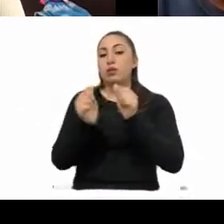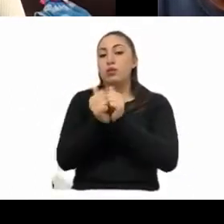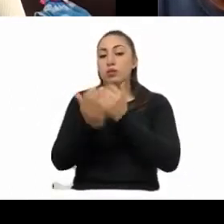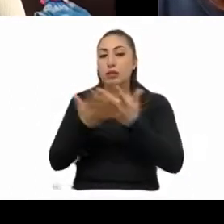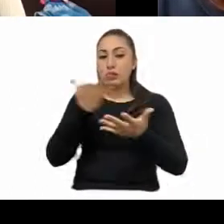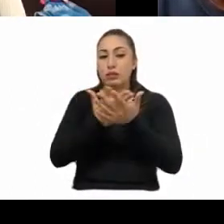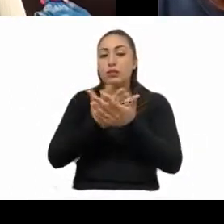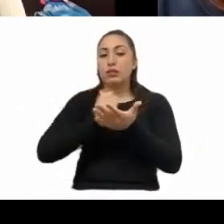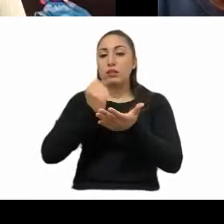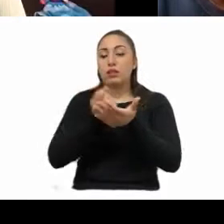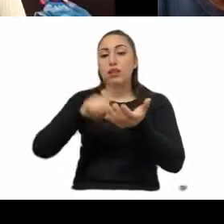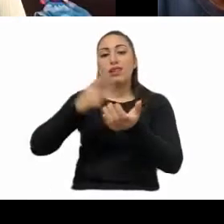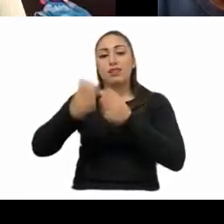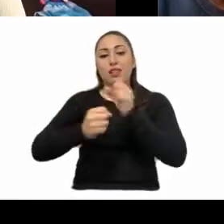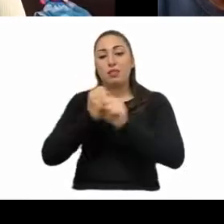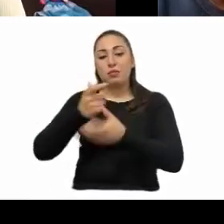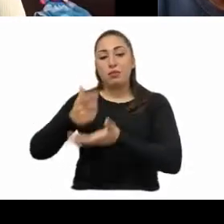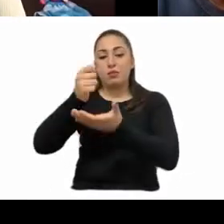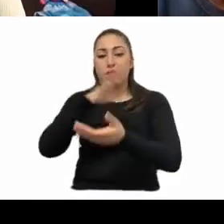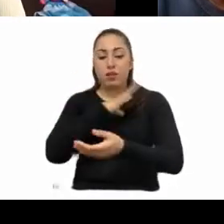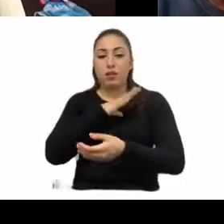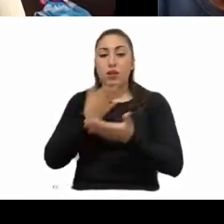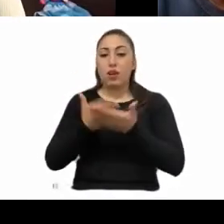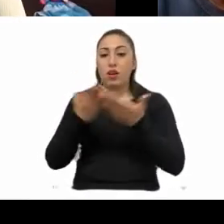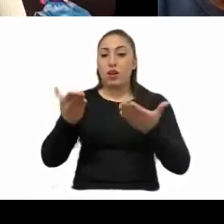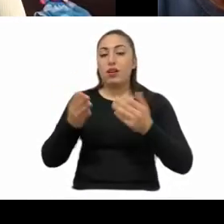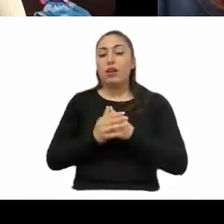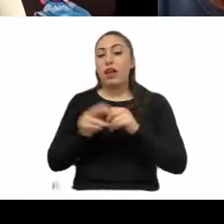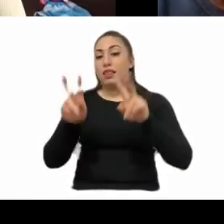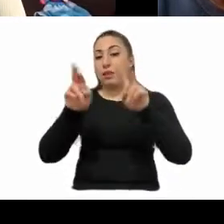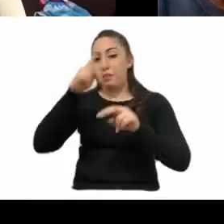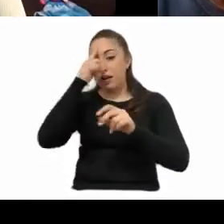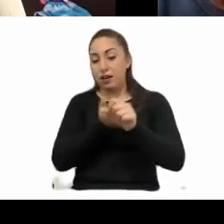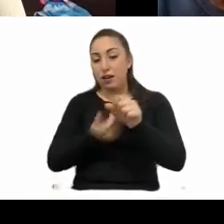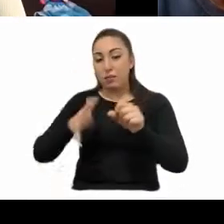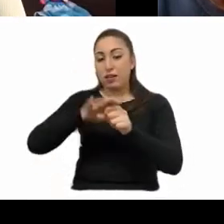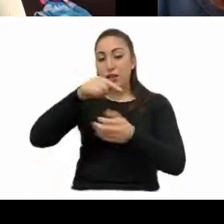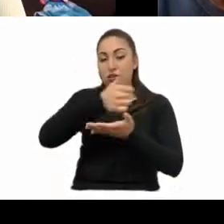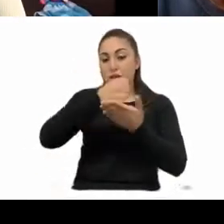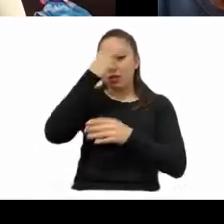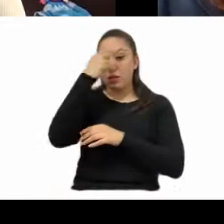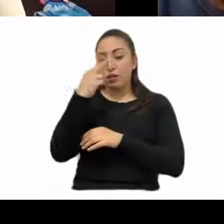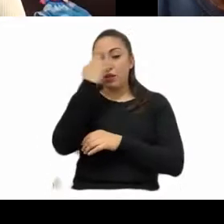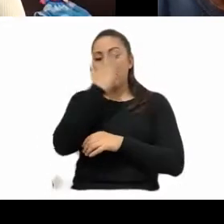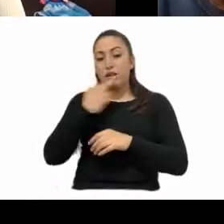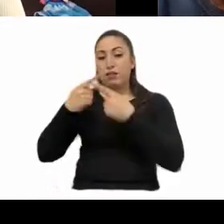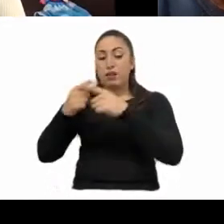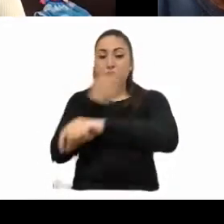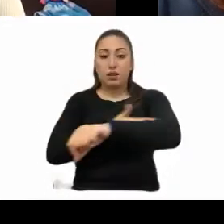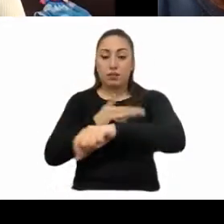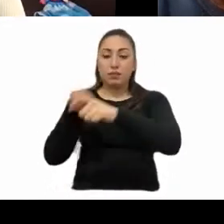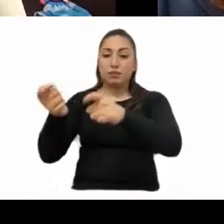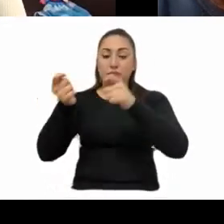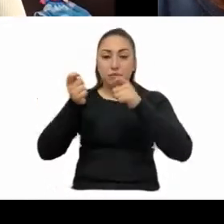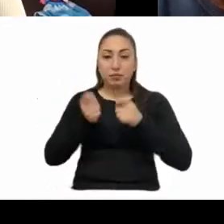respectivos. Y toda vez que en materia de administración pública, la atribución respecto de trámites o servicios es la de las,